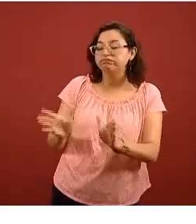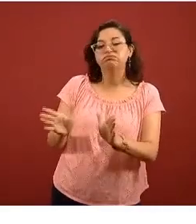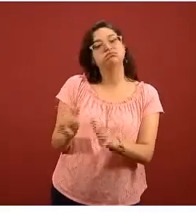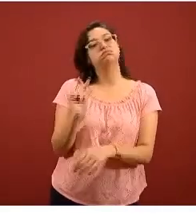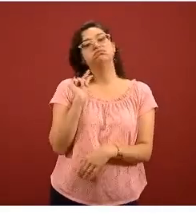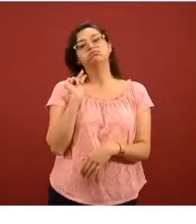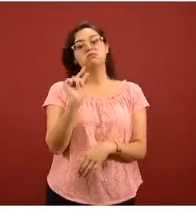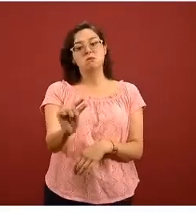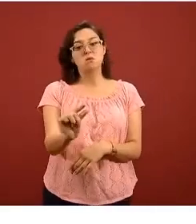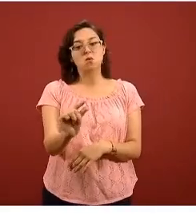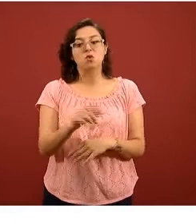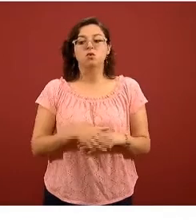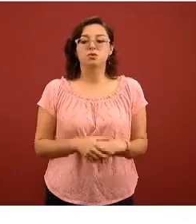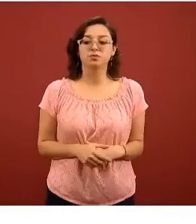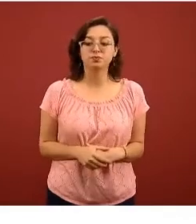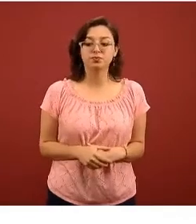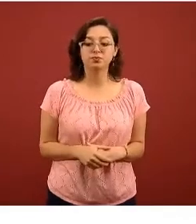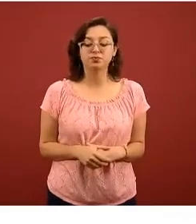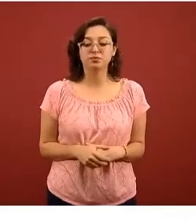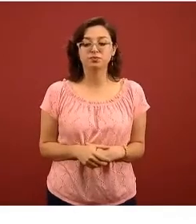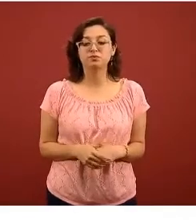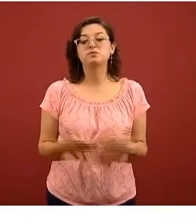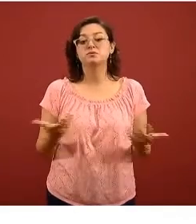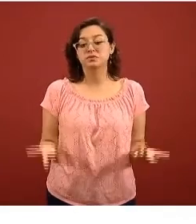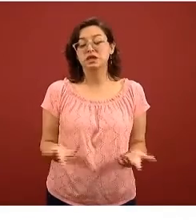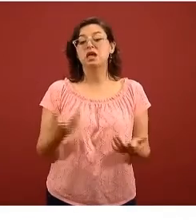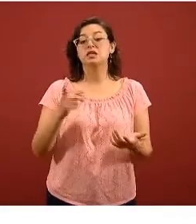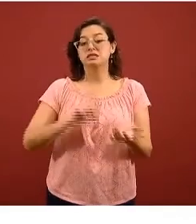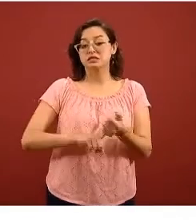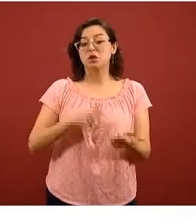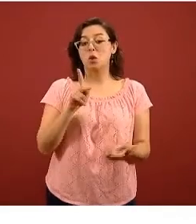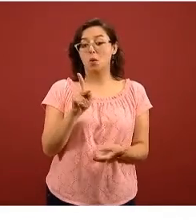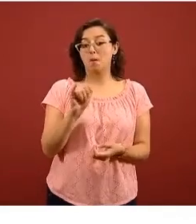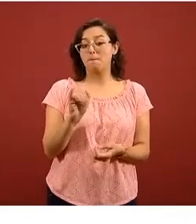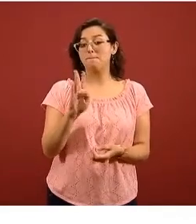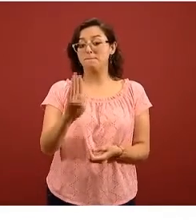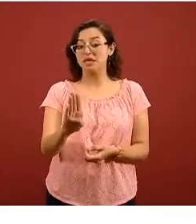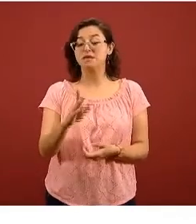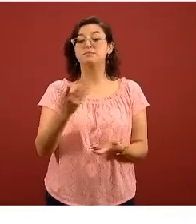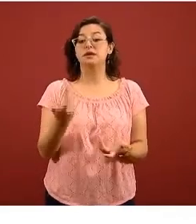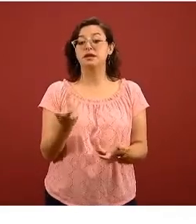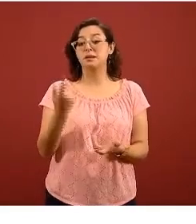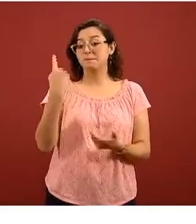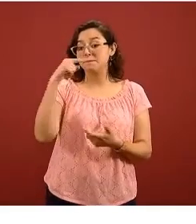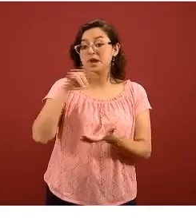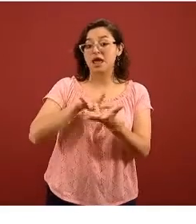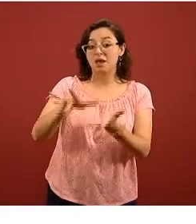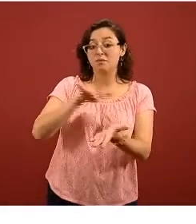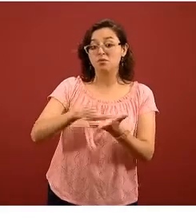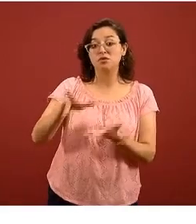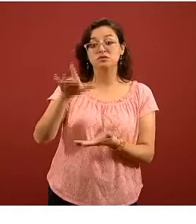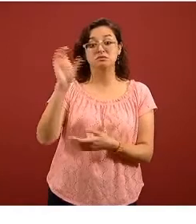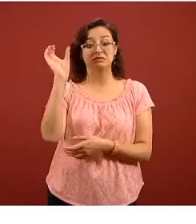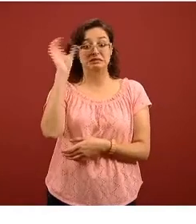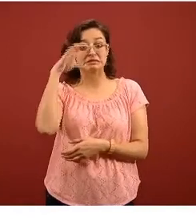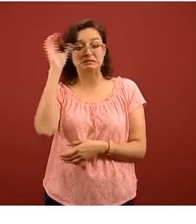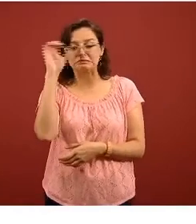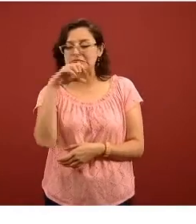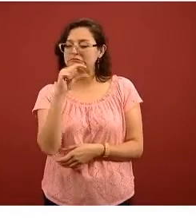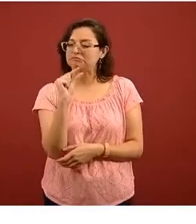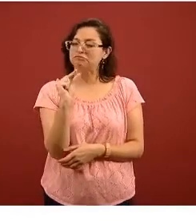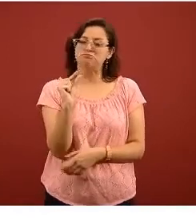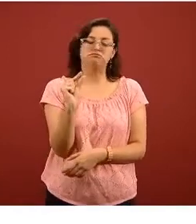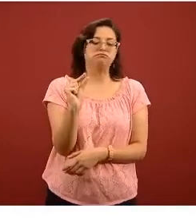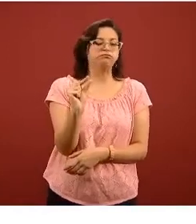es un primer comentario el porcentaje del producto interno bruto que se dedica en México a la ciencia es muy bajo estamos